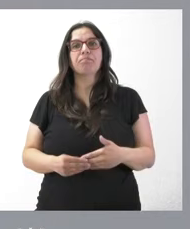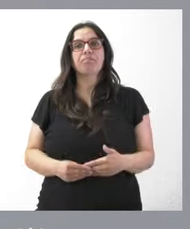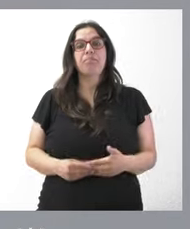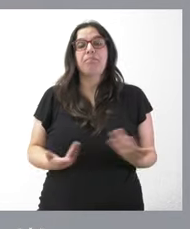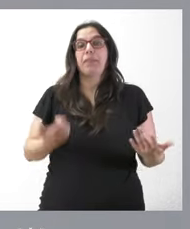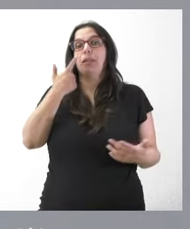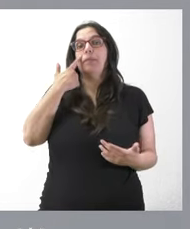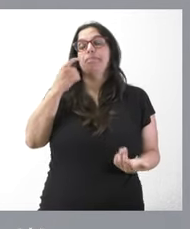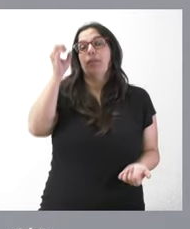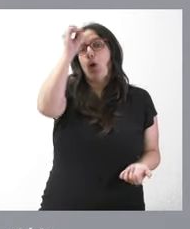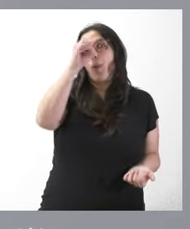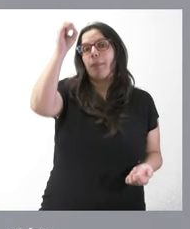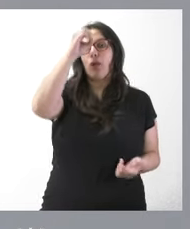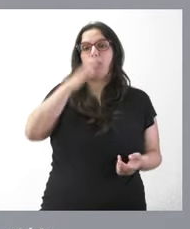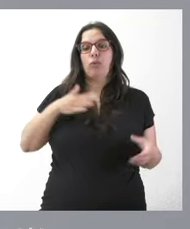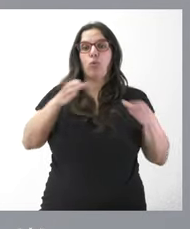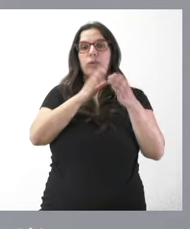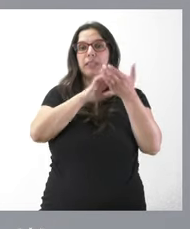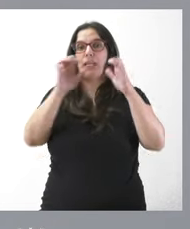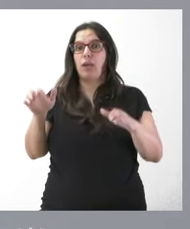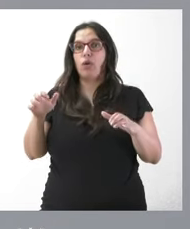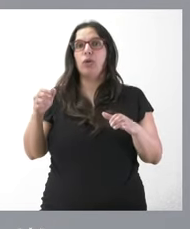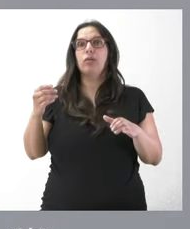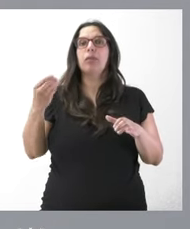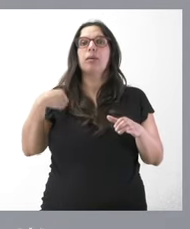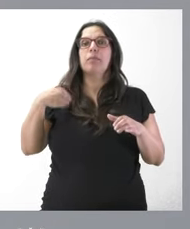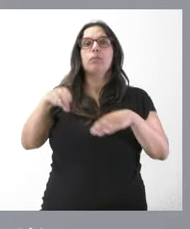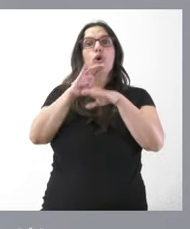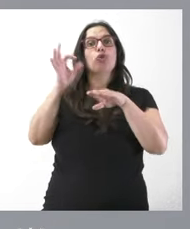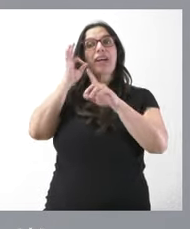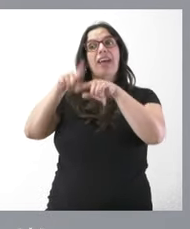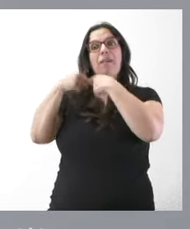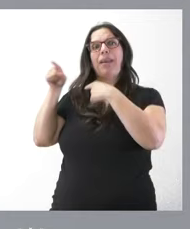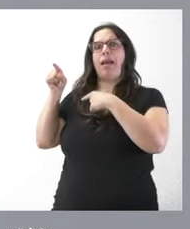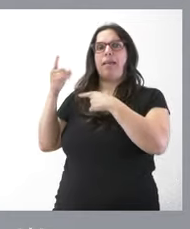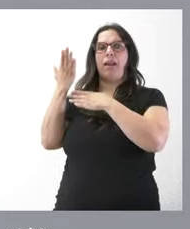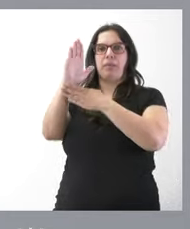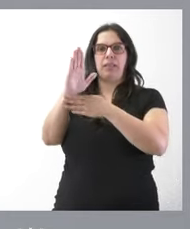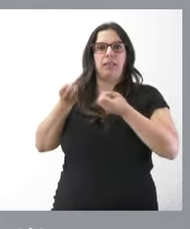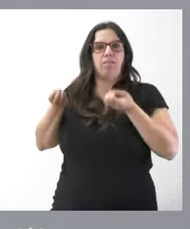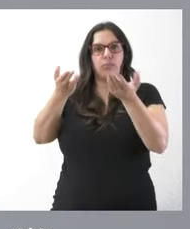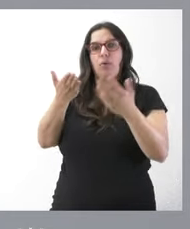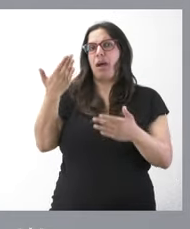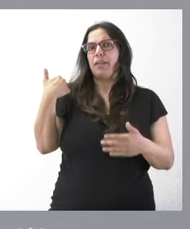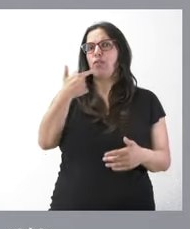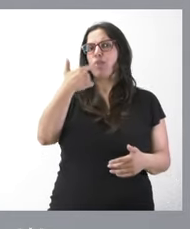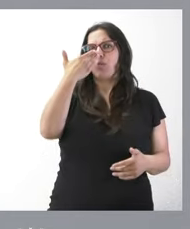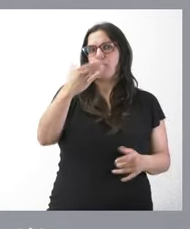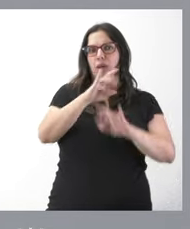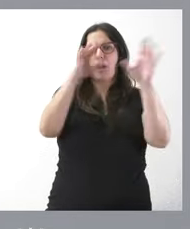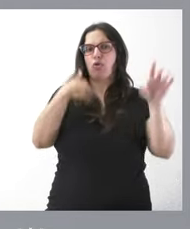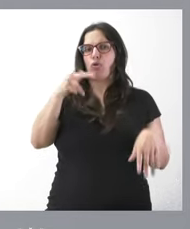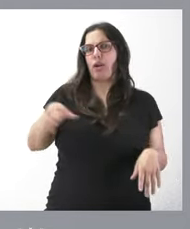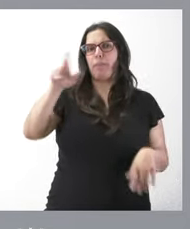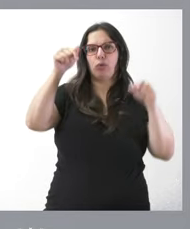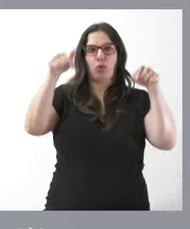posiciones de la junta de caseros sobre este asunto son las que manifiestan la consejera de familia de igualdad de oportunidades lo manifestó ayer claramente y yo lo he reiterado en el